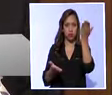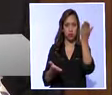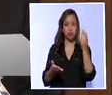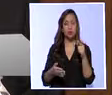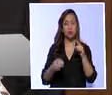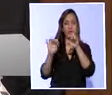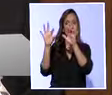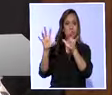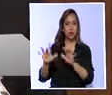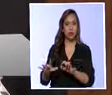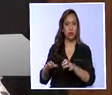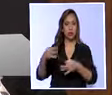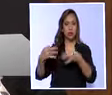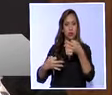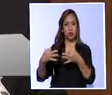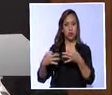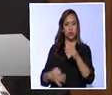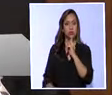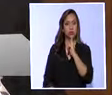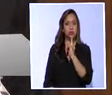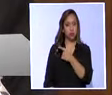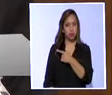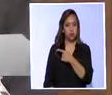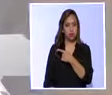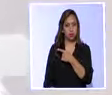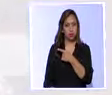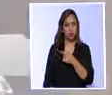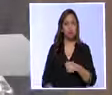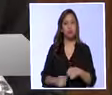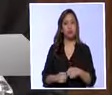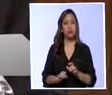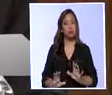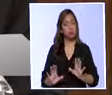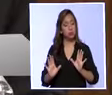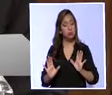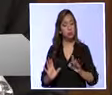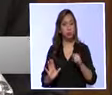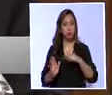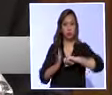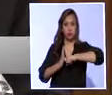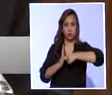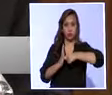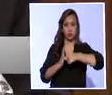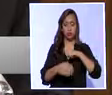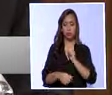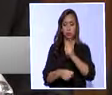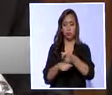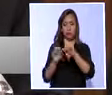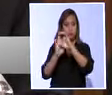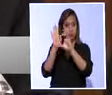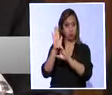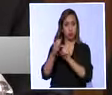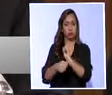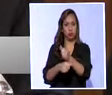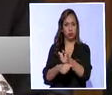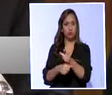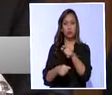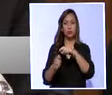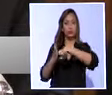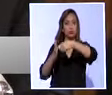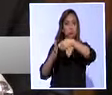Secretaría de Justicia de los Estados Unidos de Norteamérica. La Contraloría, por disposición constitucional, tiene la